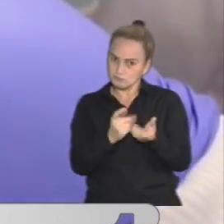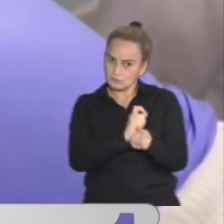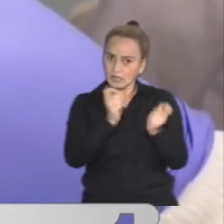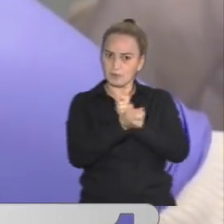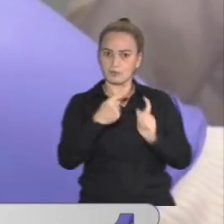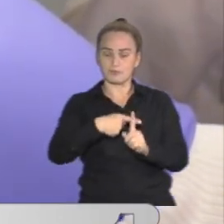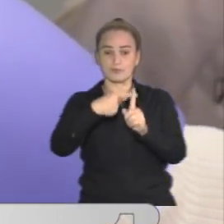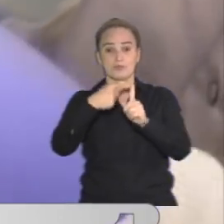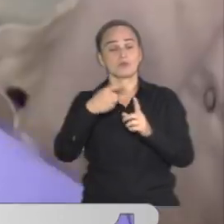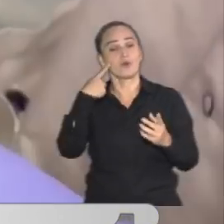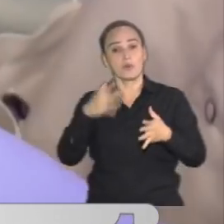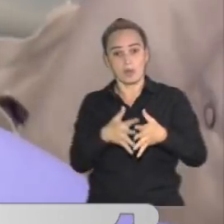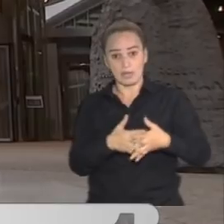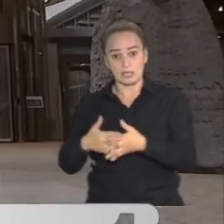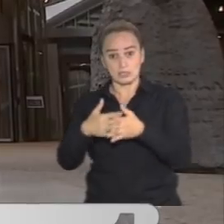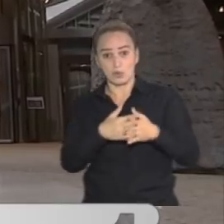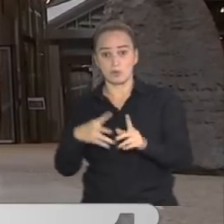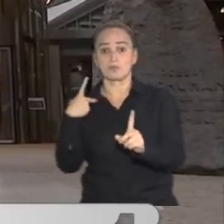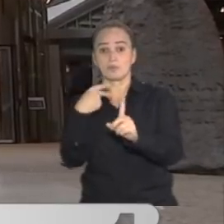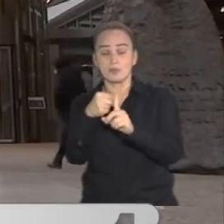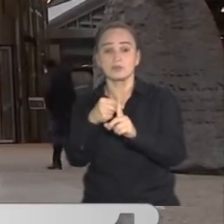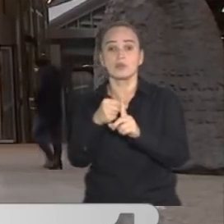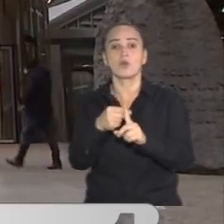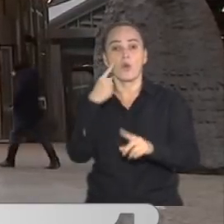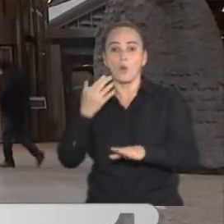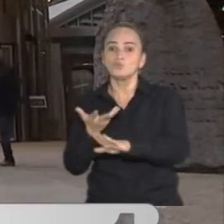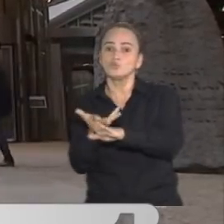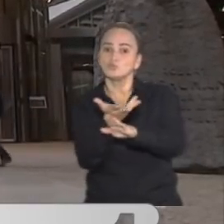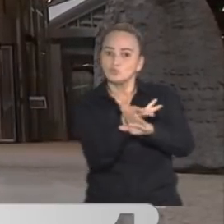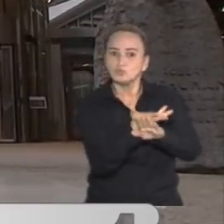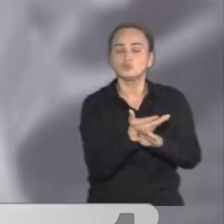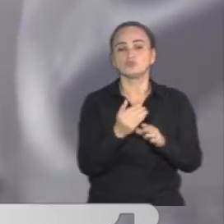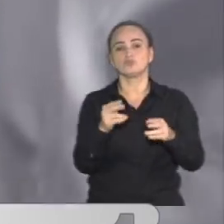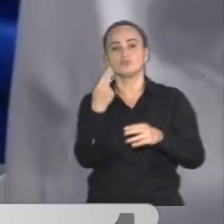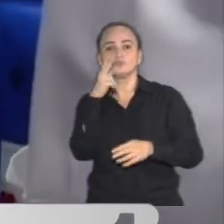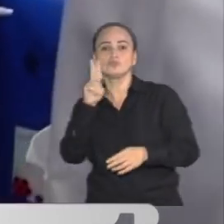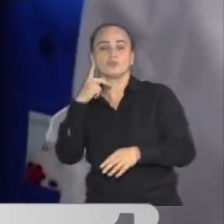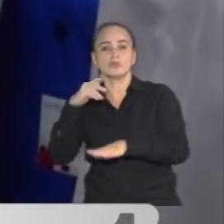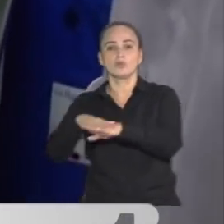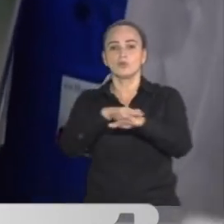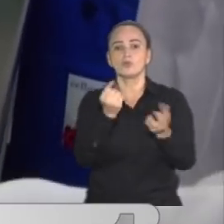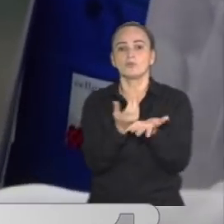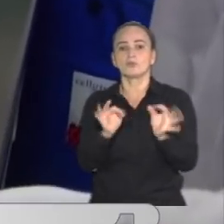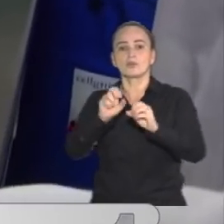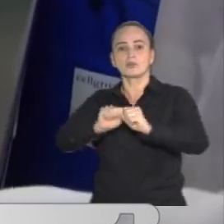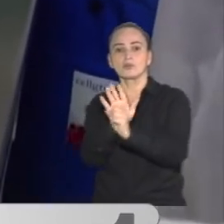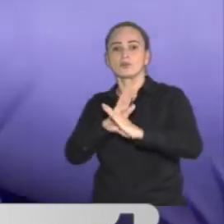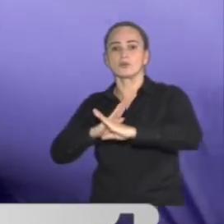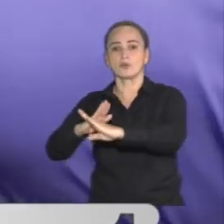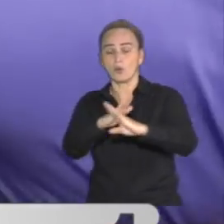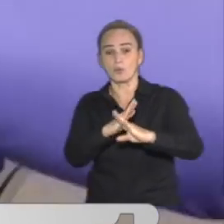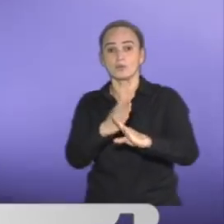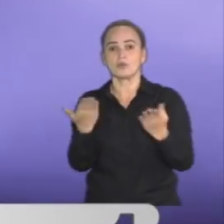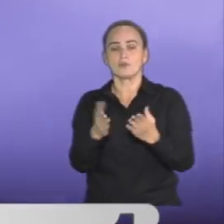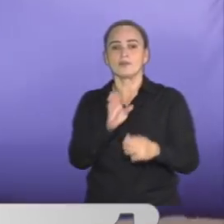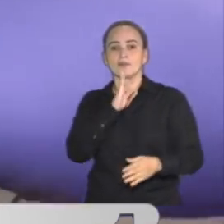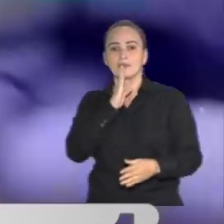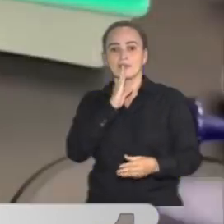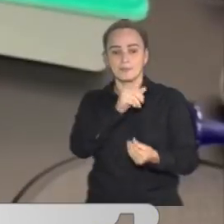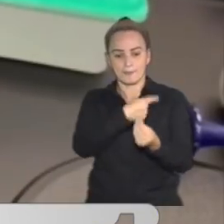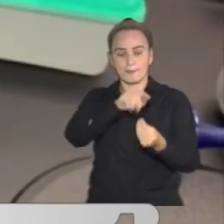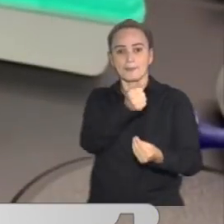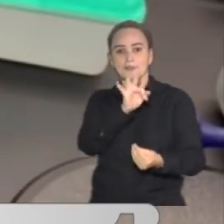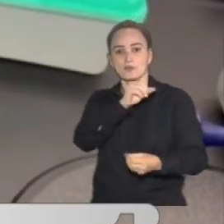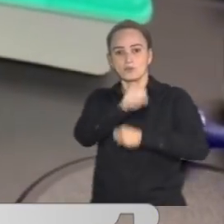estadounidense se convierte de este modo en la quinta recomendada en la Unión Europea para prevenir el COVID-19, esto entre las personas de más de